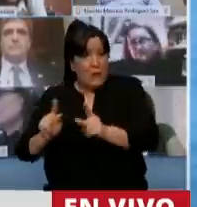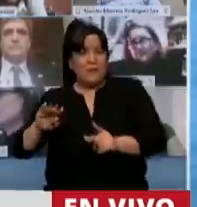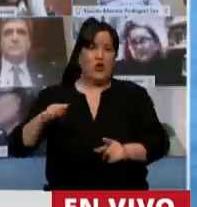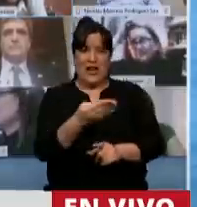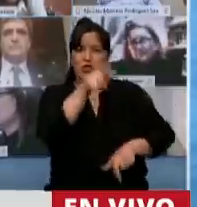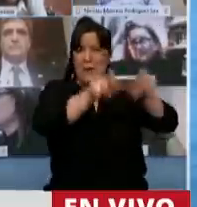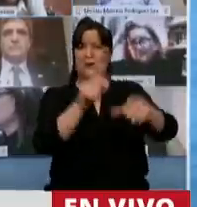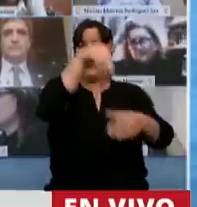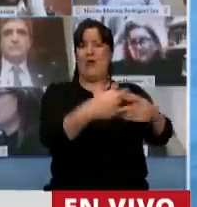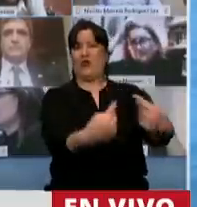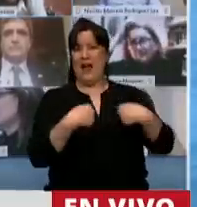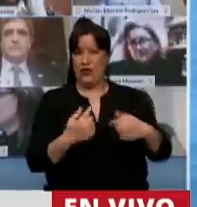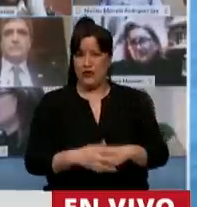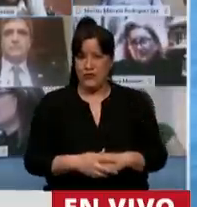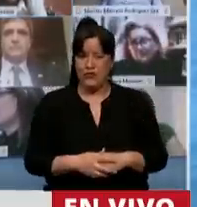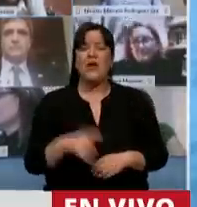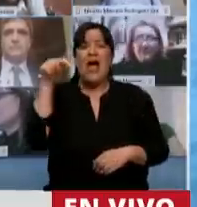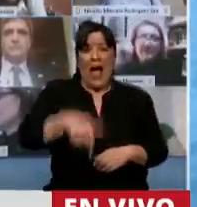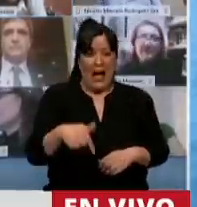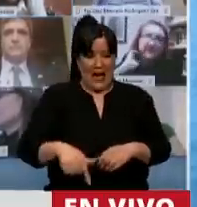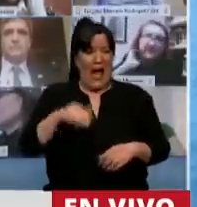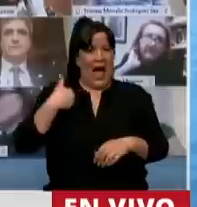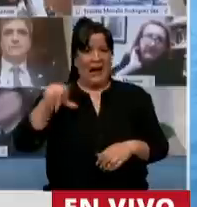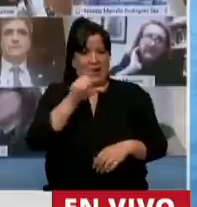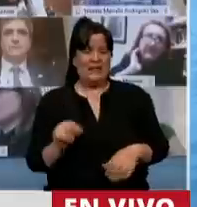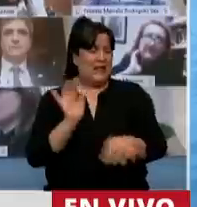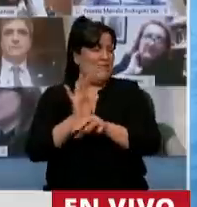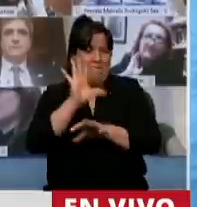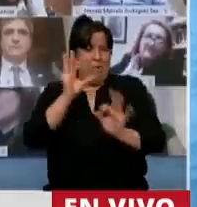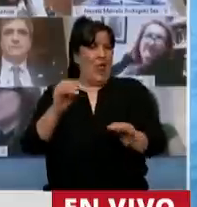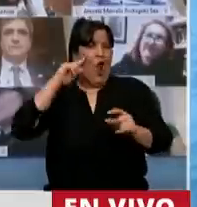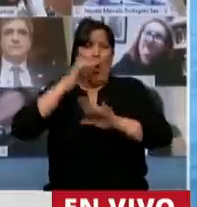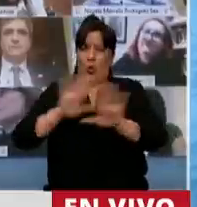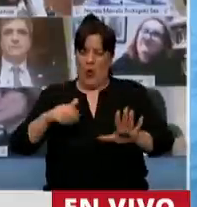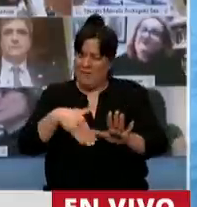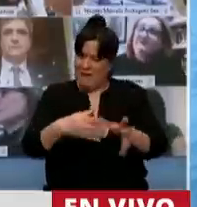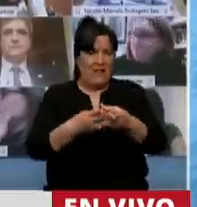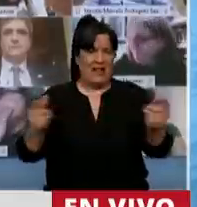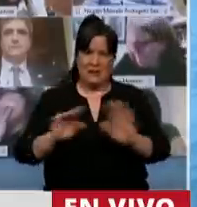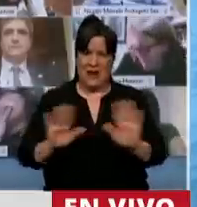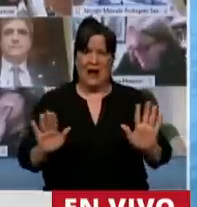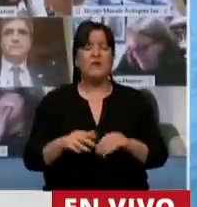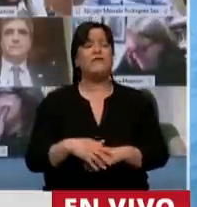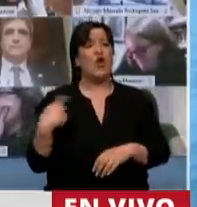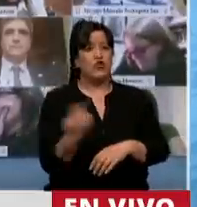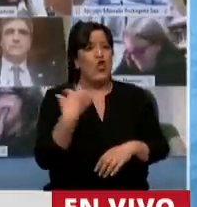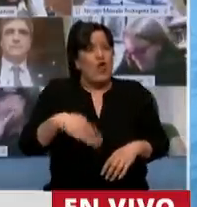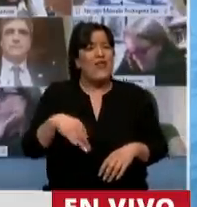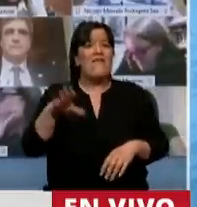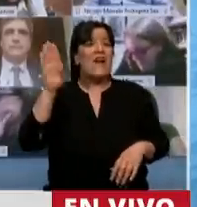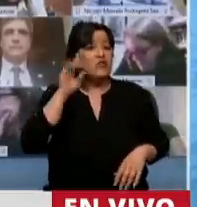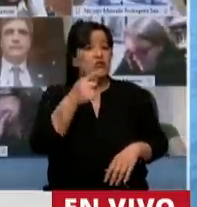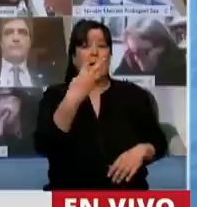Entonces, en esta Argentina de locura, para terminar, tenemos que escuchar al